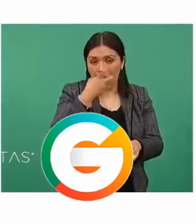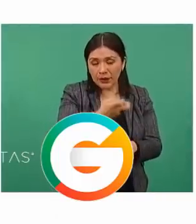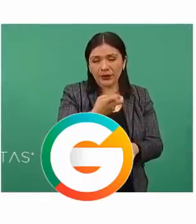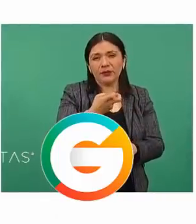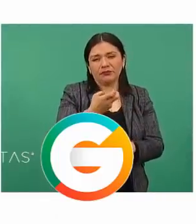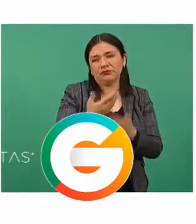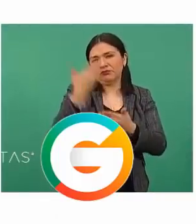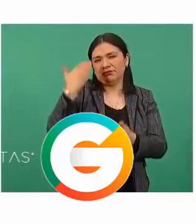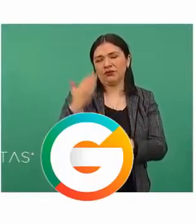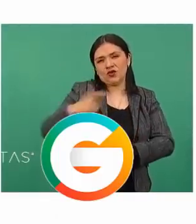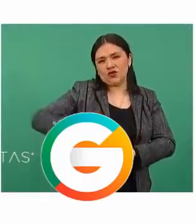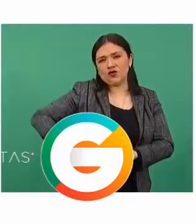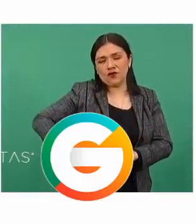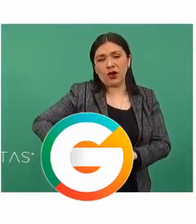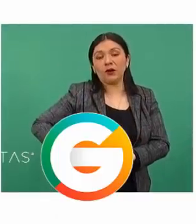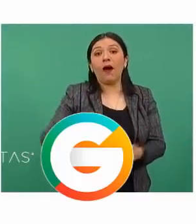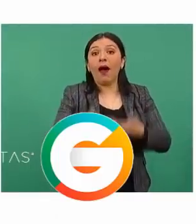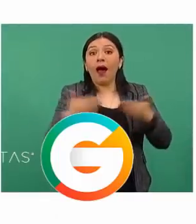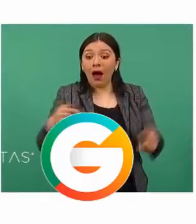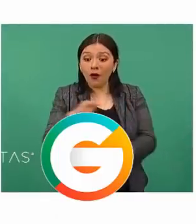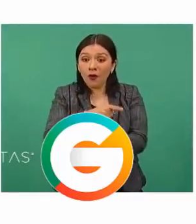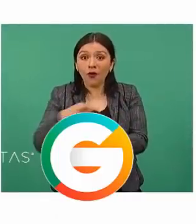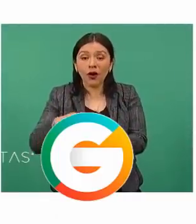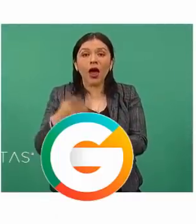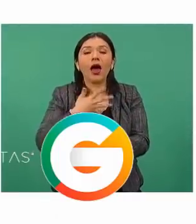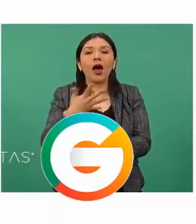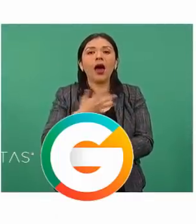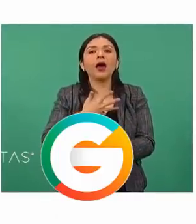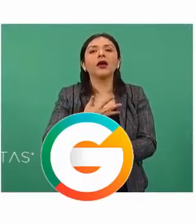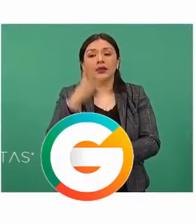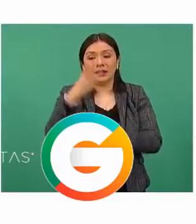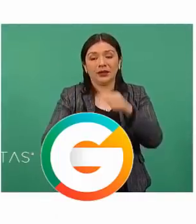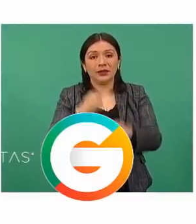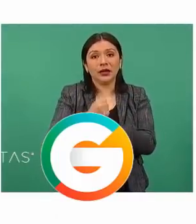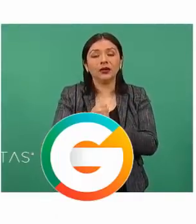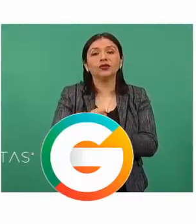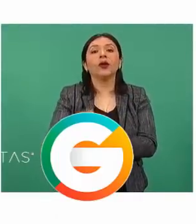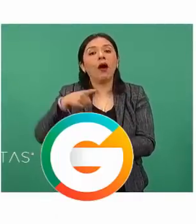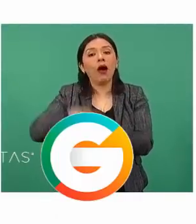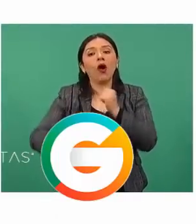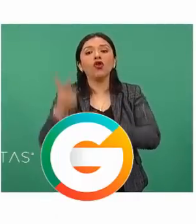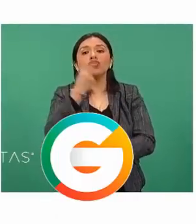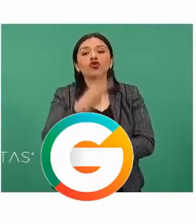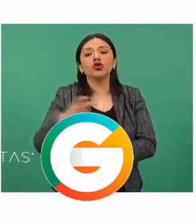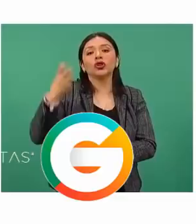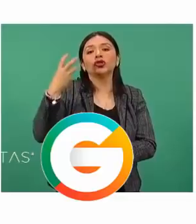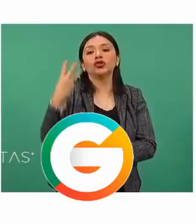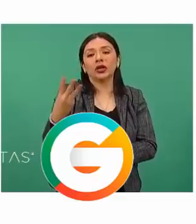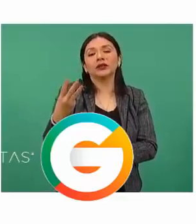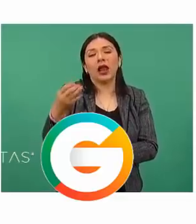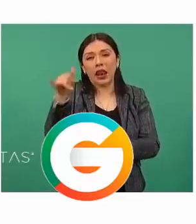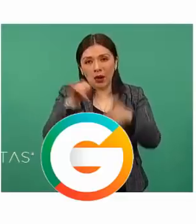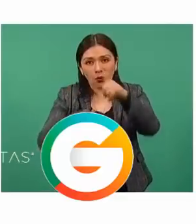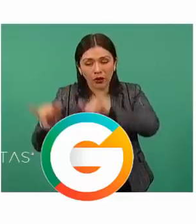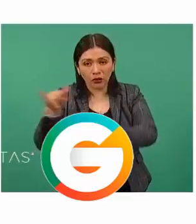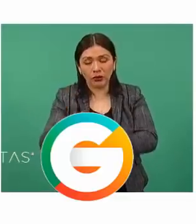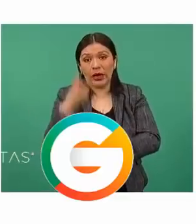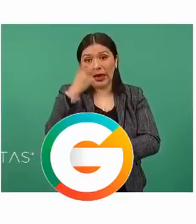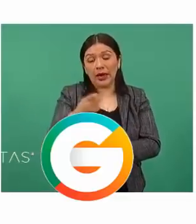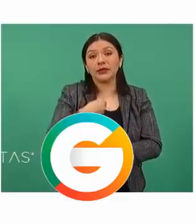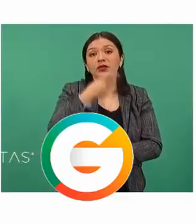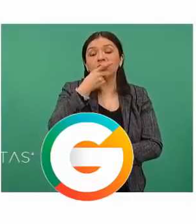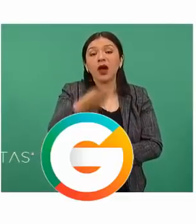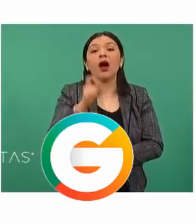administración anterior y en lo que llevamos de estos tres años, 203 laboratorios. Hay que mencionar que los